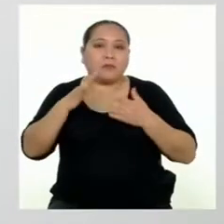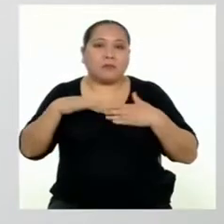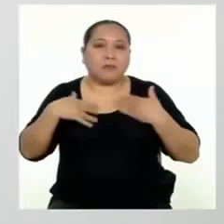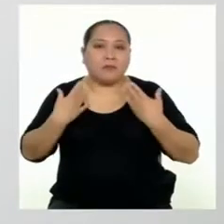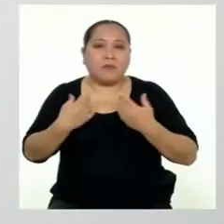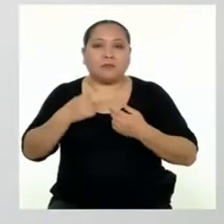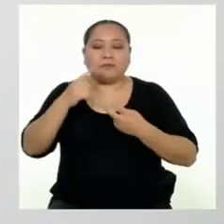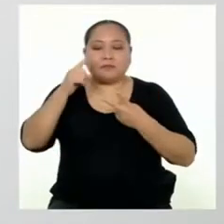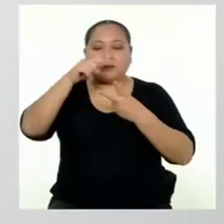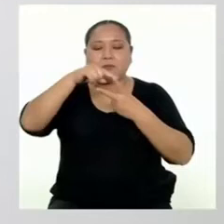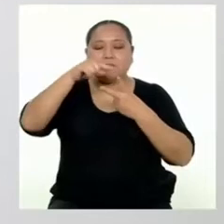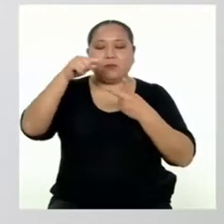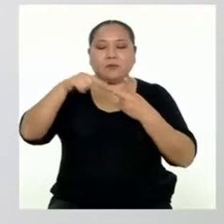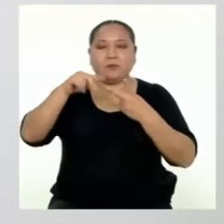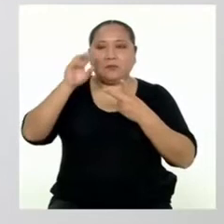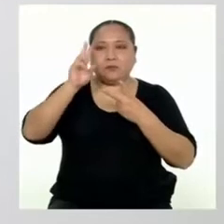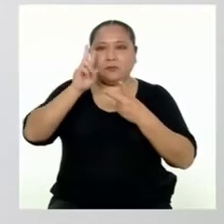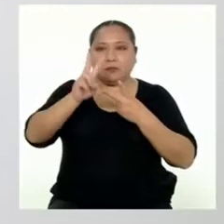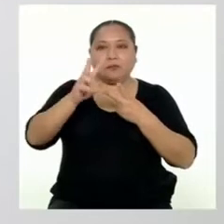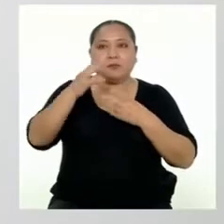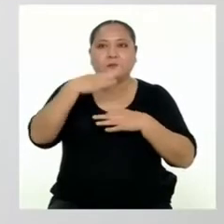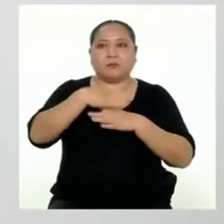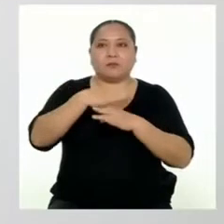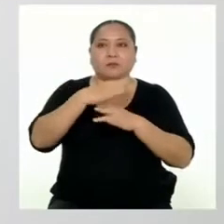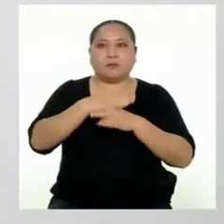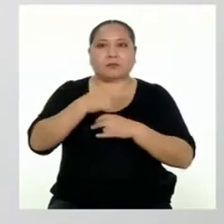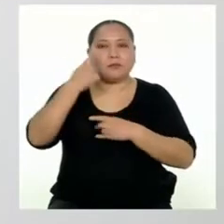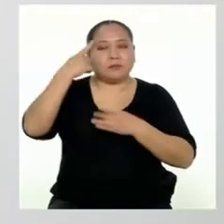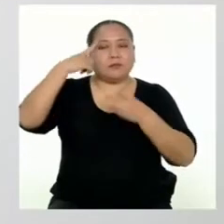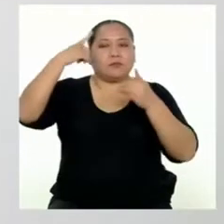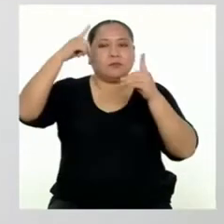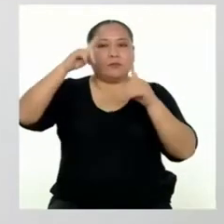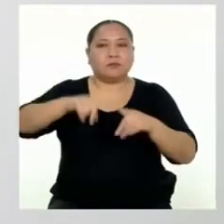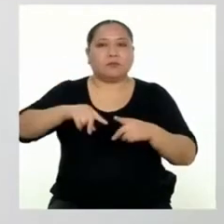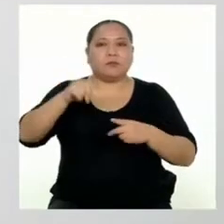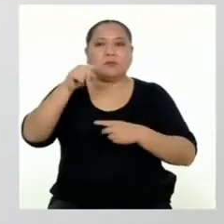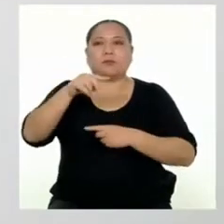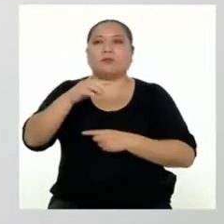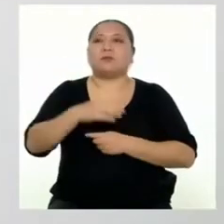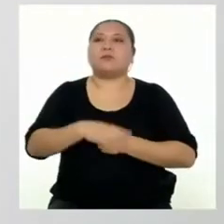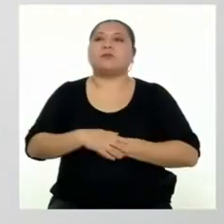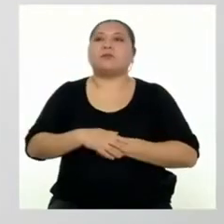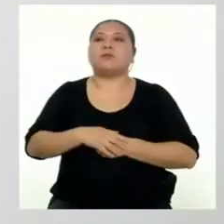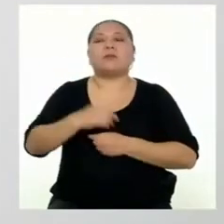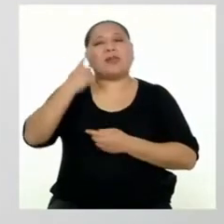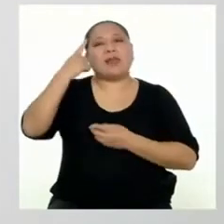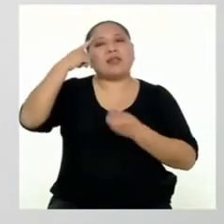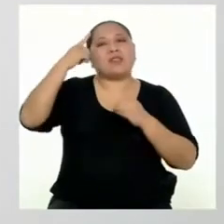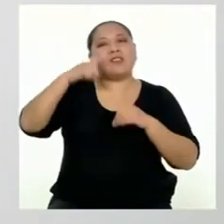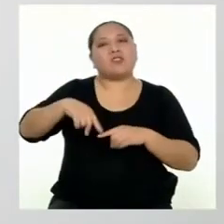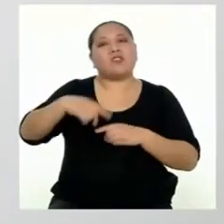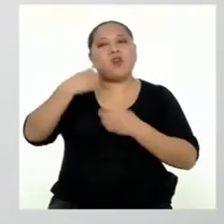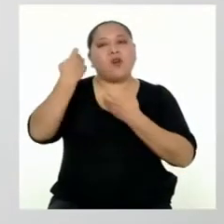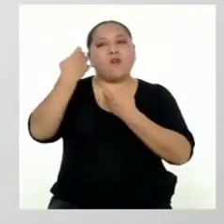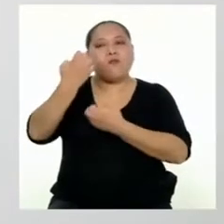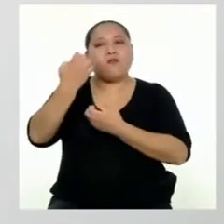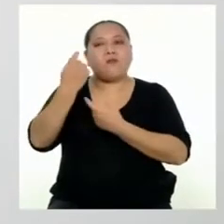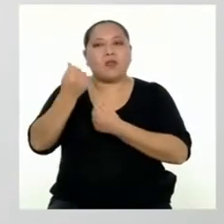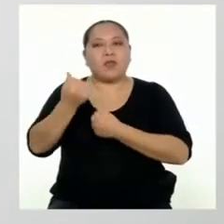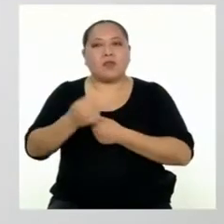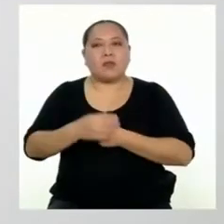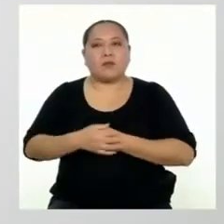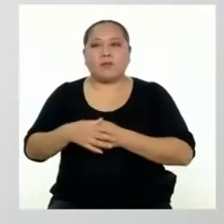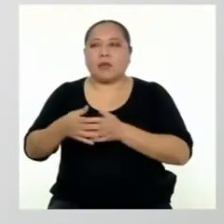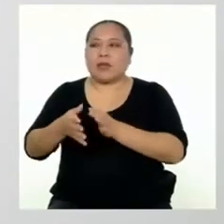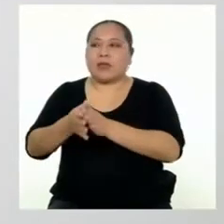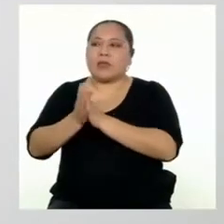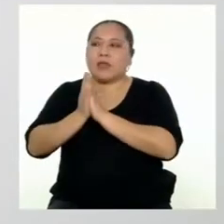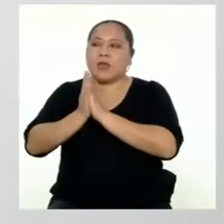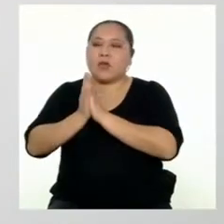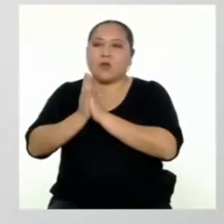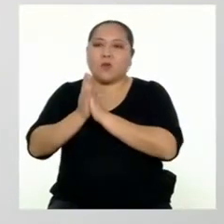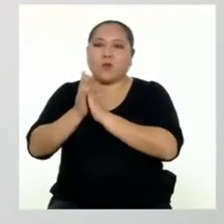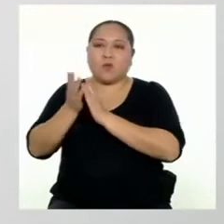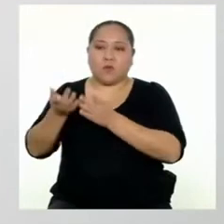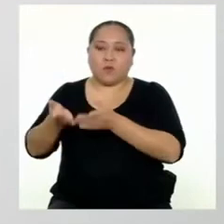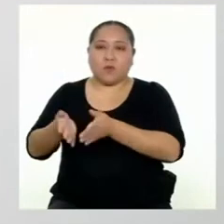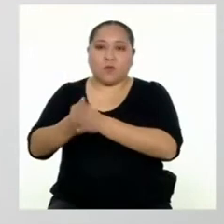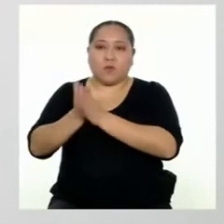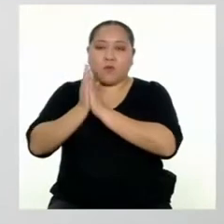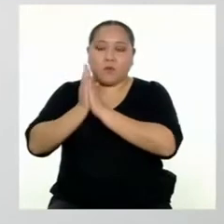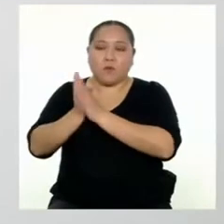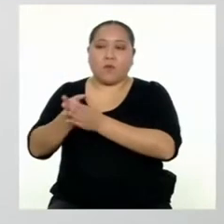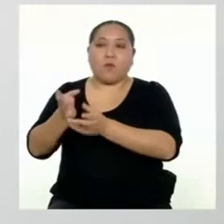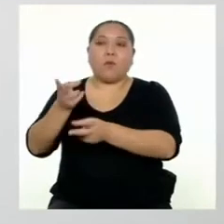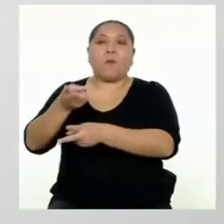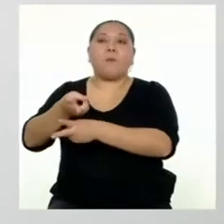tener dos opciones para tomar esa decisión financiera y económica. Solicitar un préstamo a una